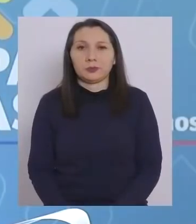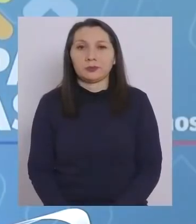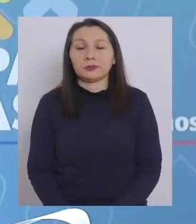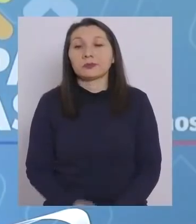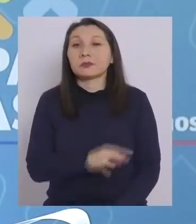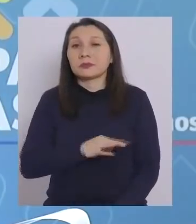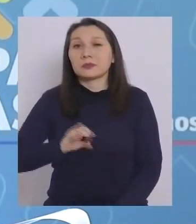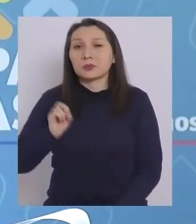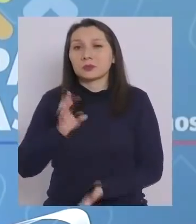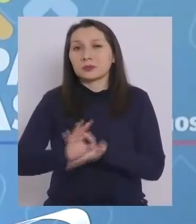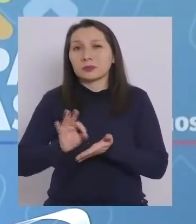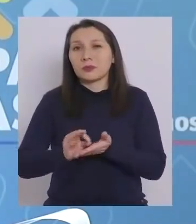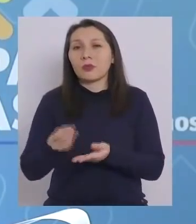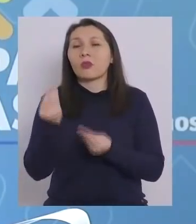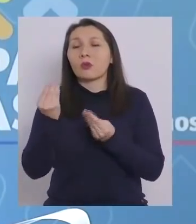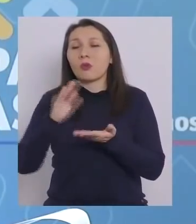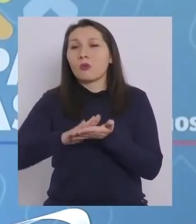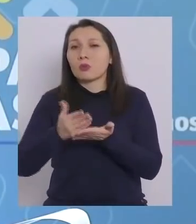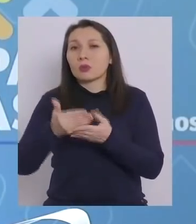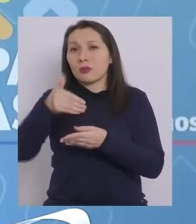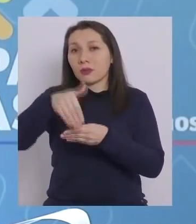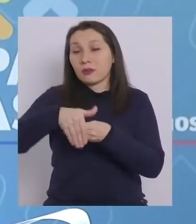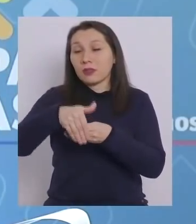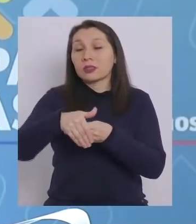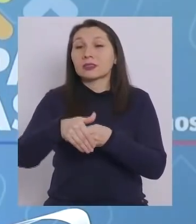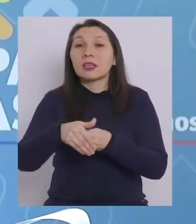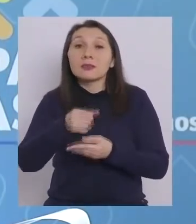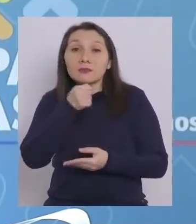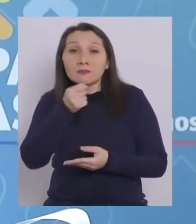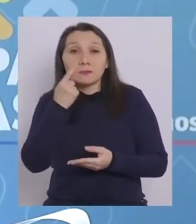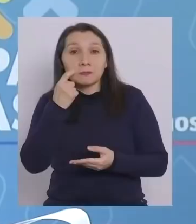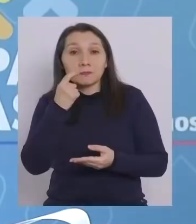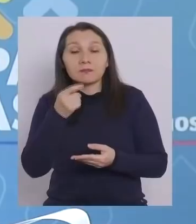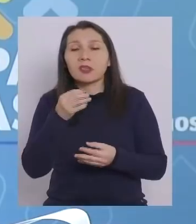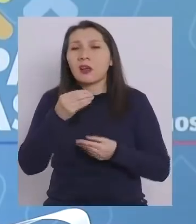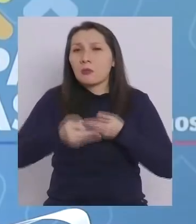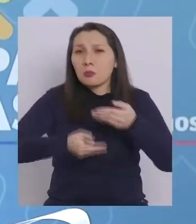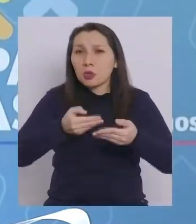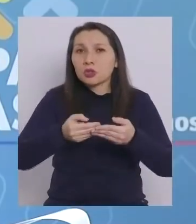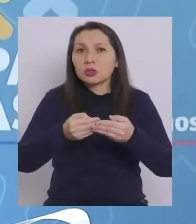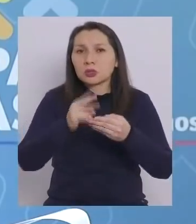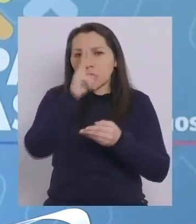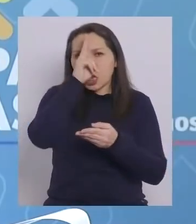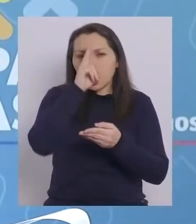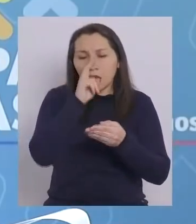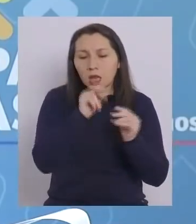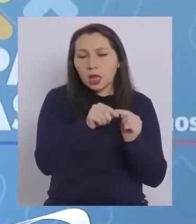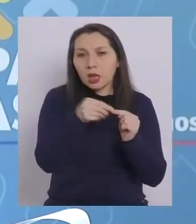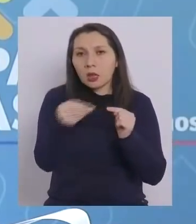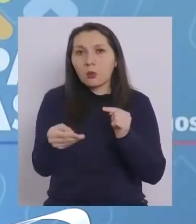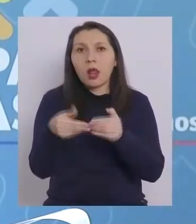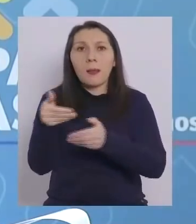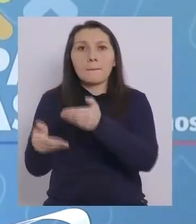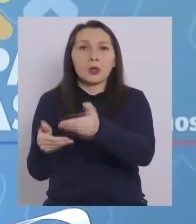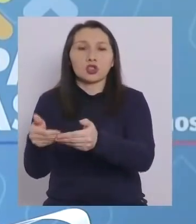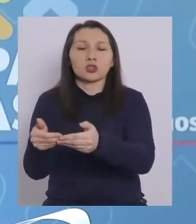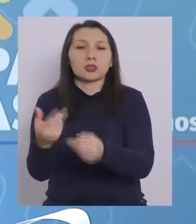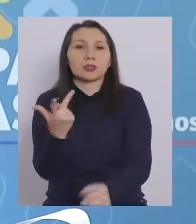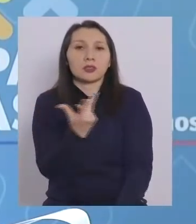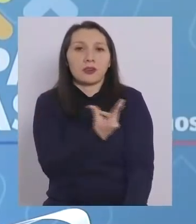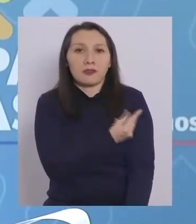Ministro, subsecretario, ¿cómo están? Buenas tardes. Algo dijo la subsecretaria Daza recién respecto al proceso de homologación del proceso de